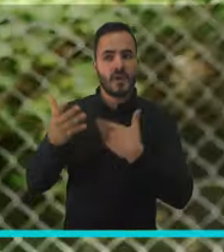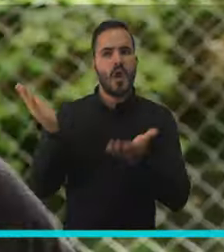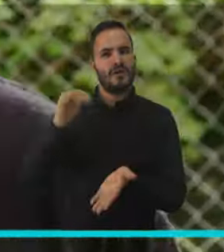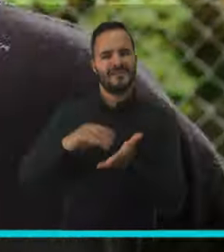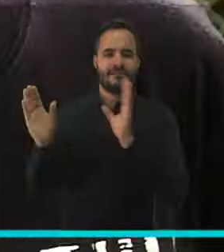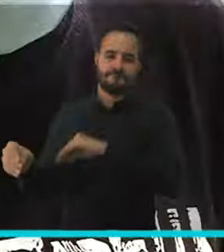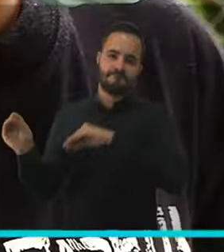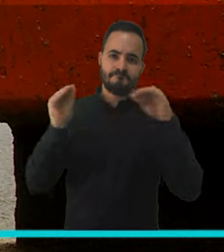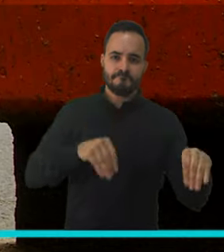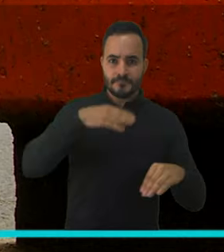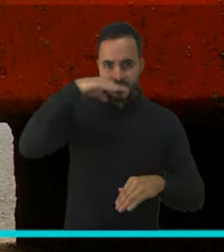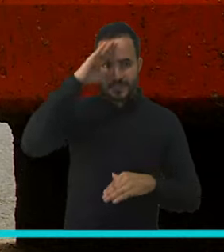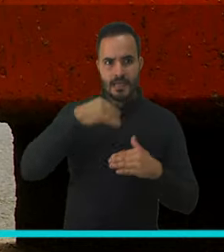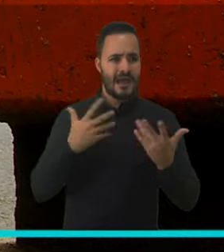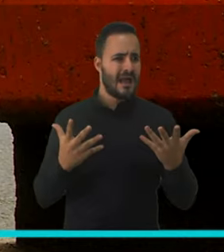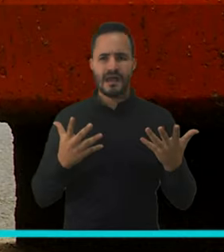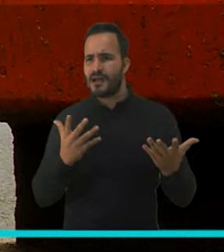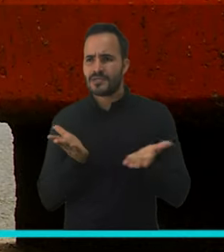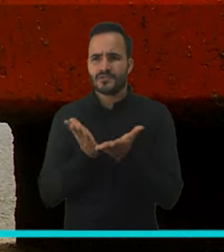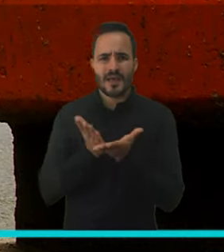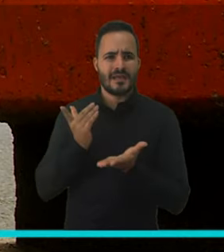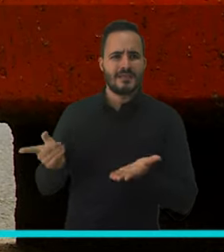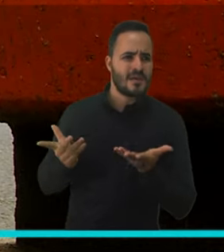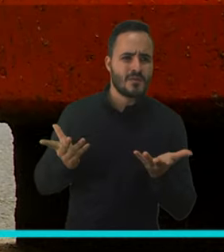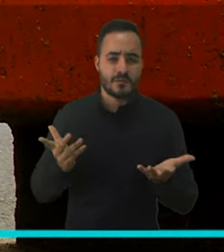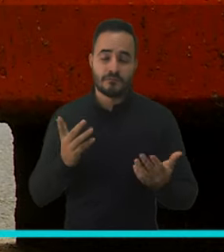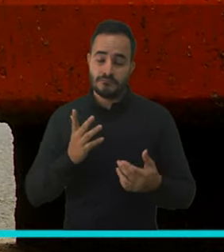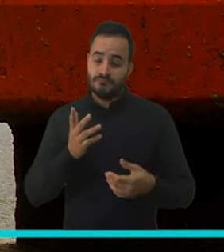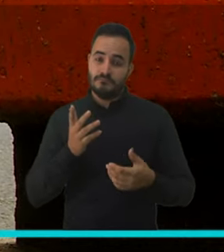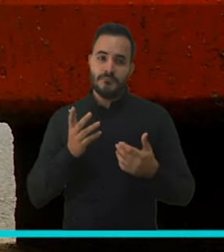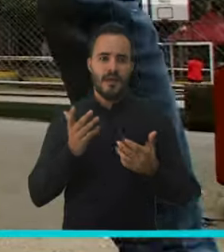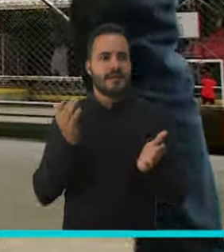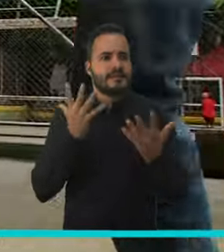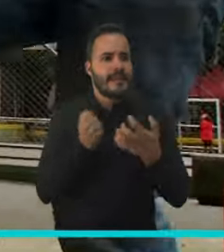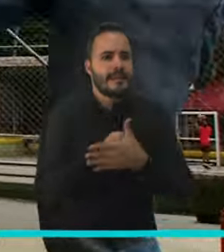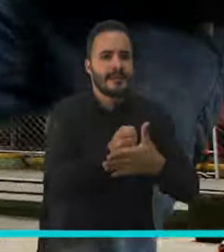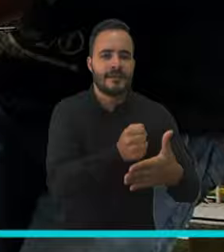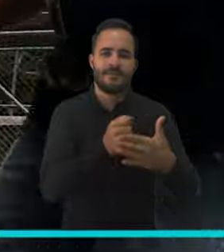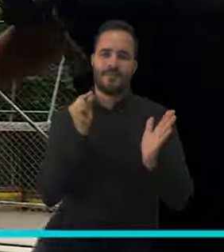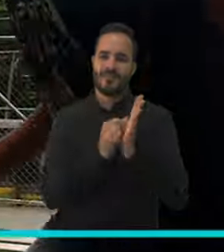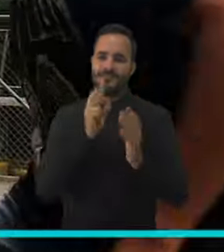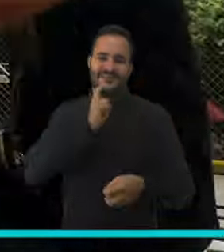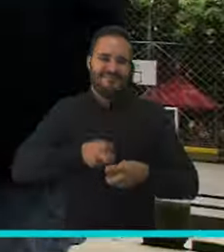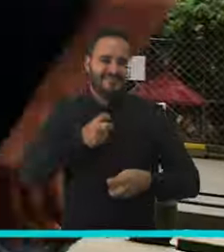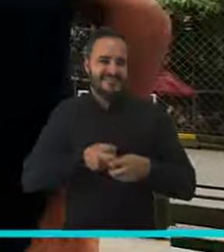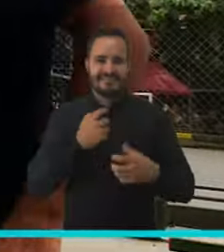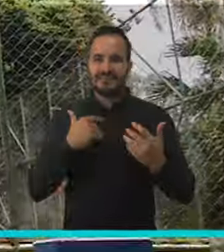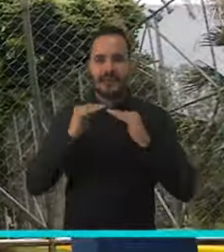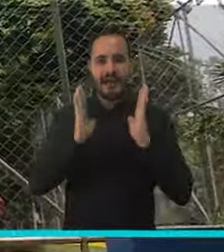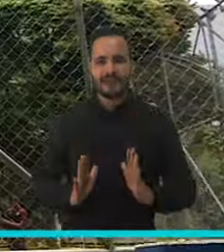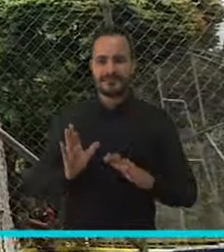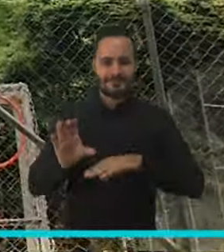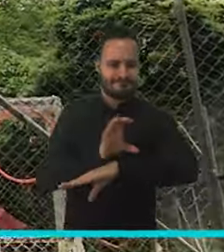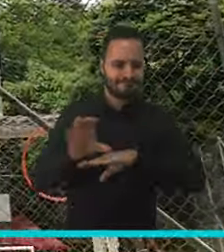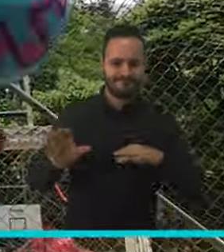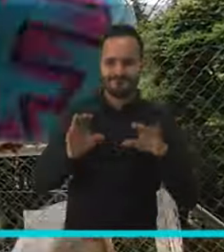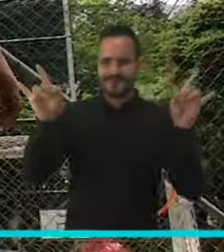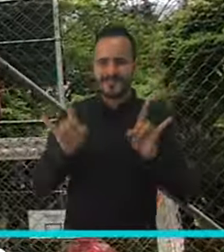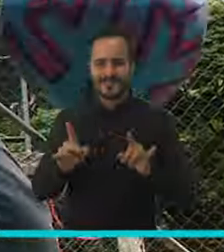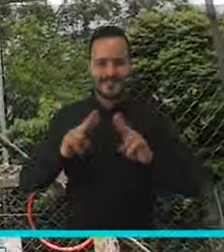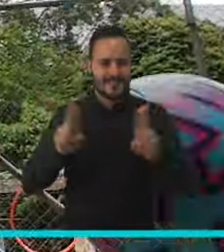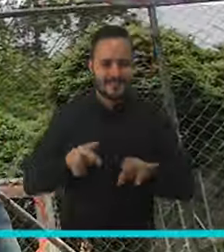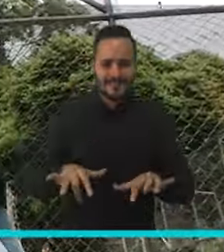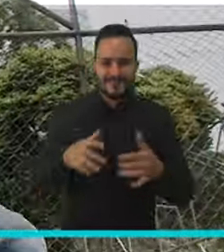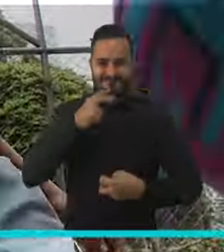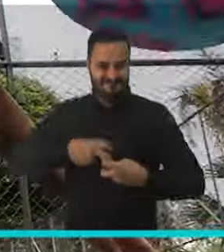vuelve, pues ya empieza como a retomar todo este tema, pero ella tenía muchas dificultades en la casa, no tenía ni el computador, no tenía